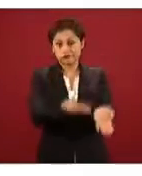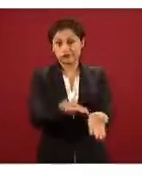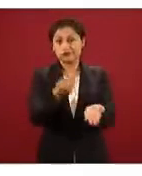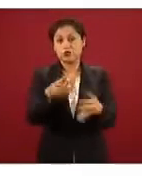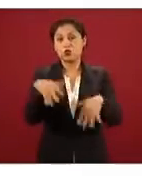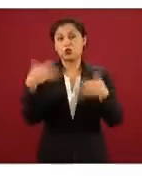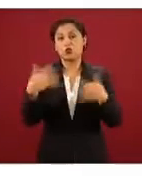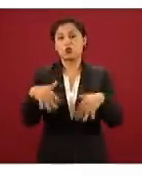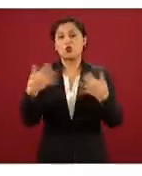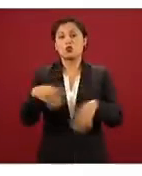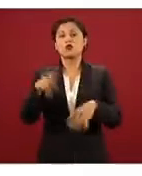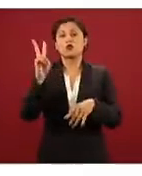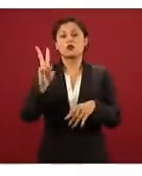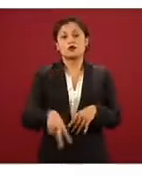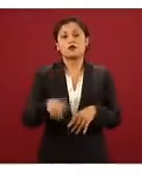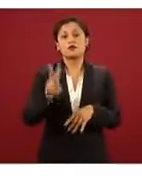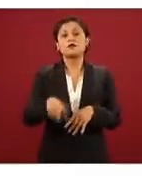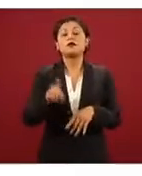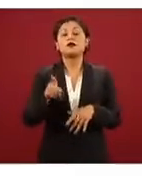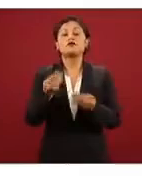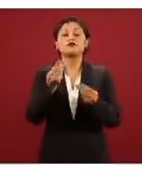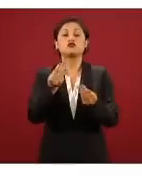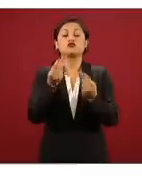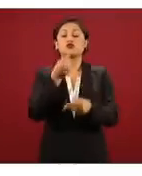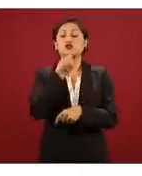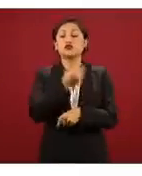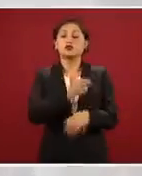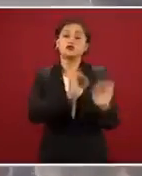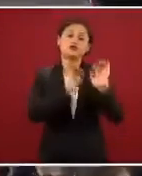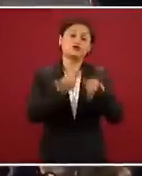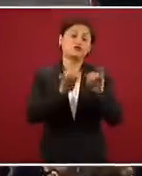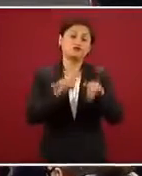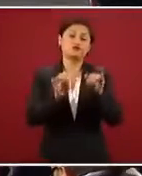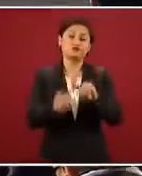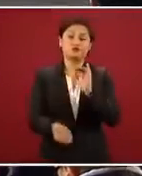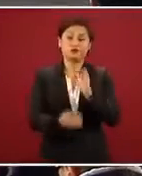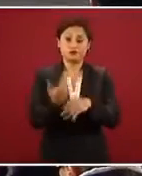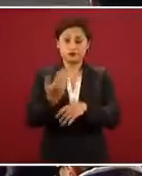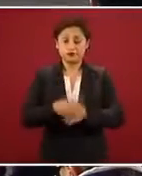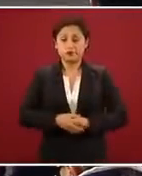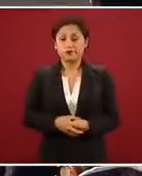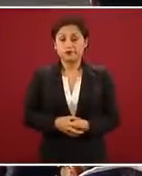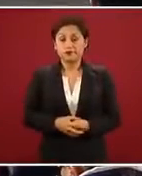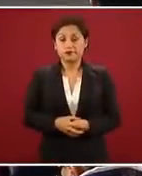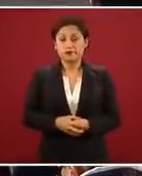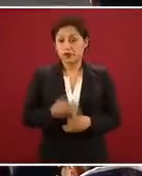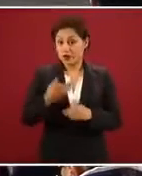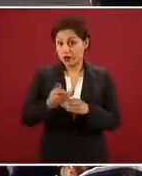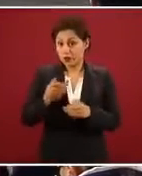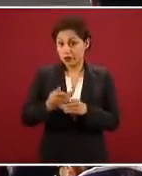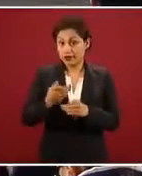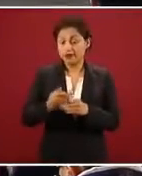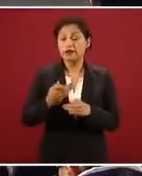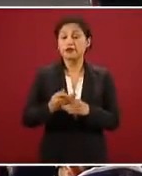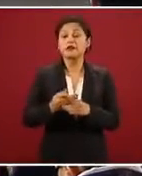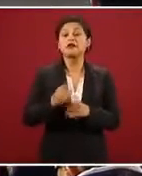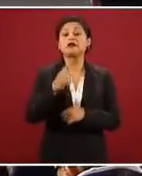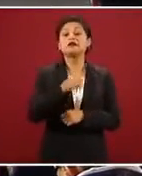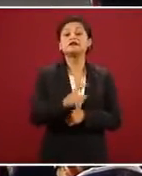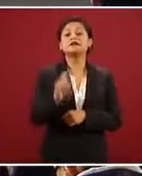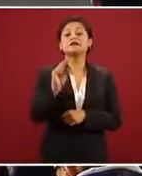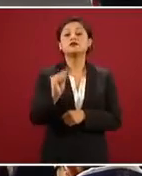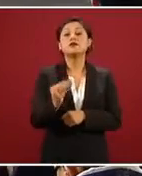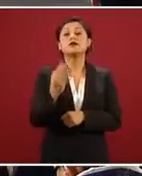en la matrícula escolar. Para este ciclo escolar, 194 millones